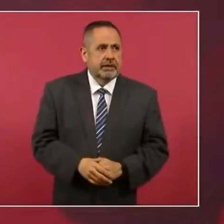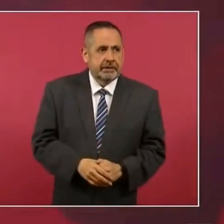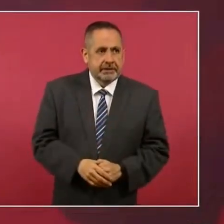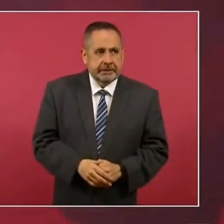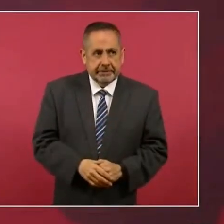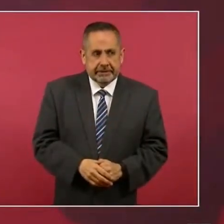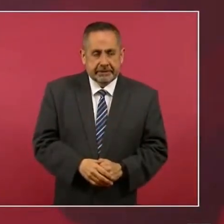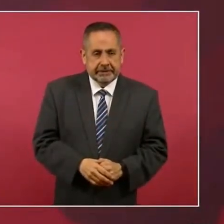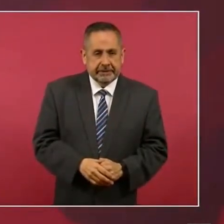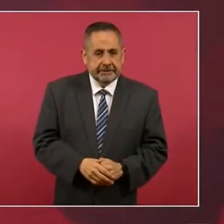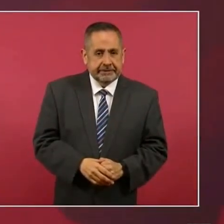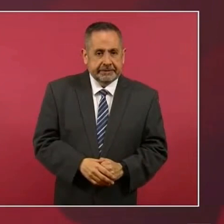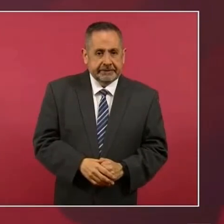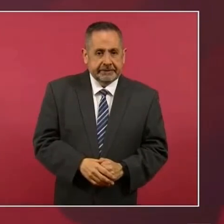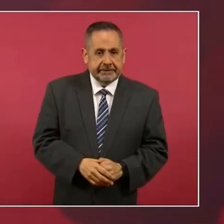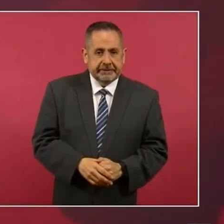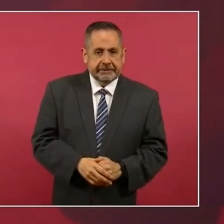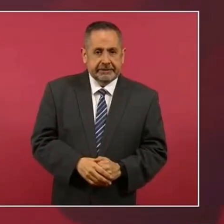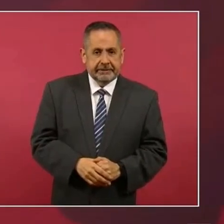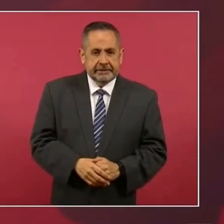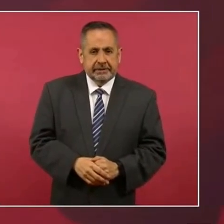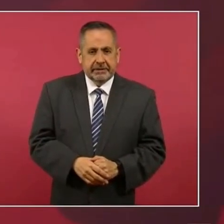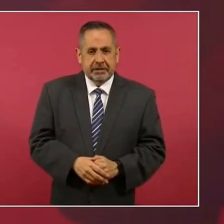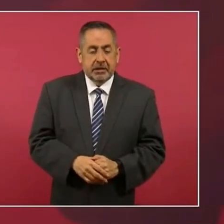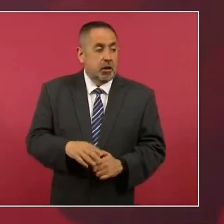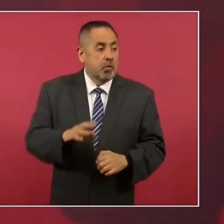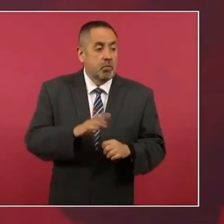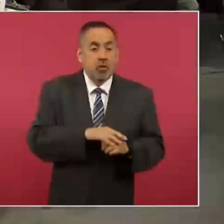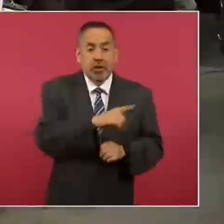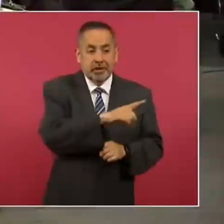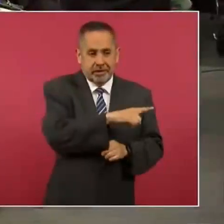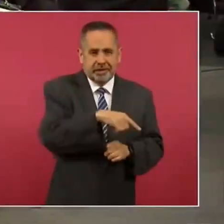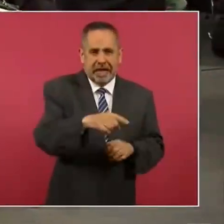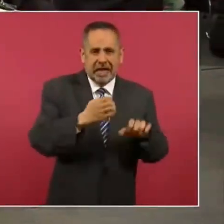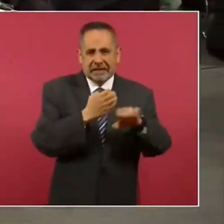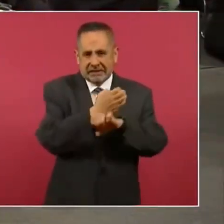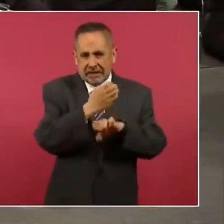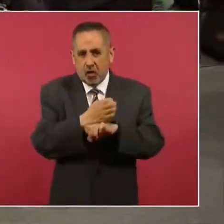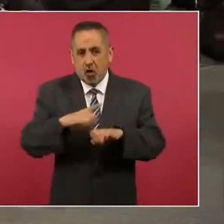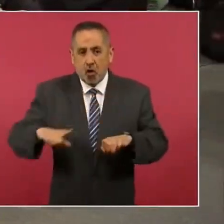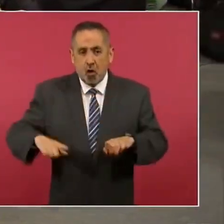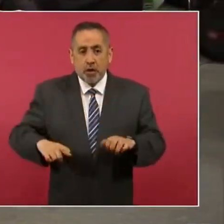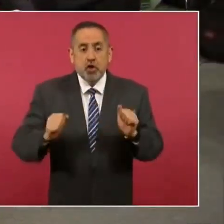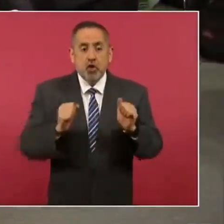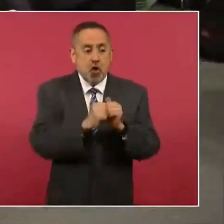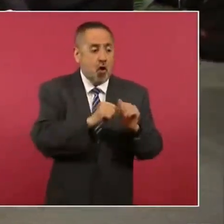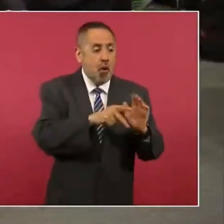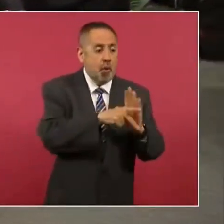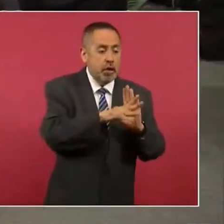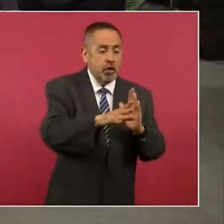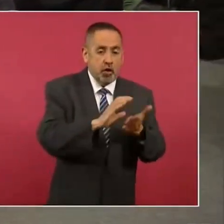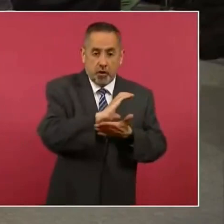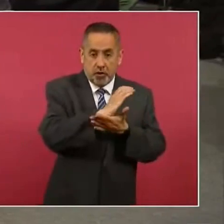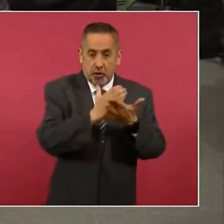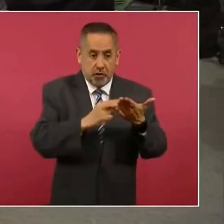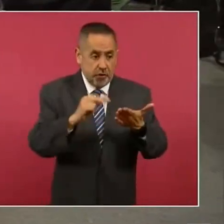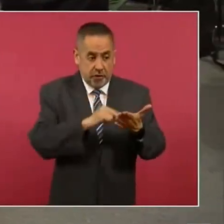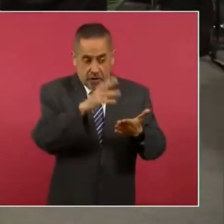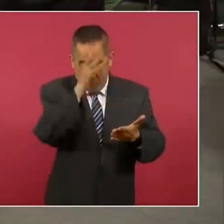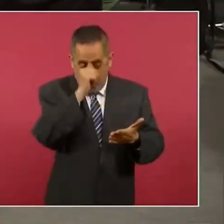los convenios con los medios